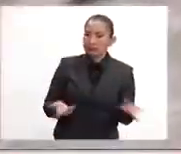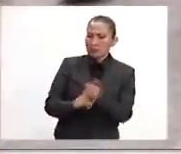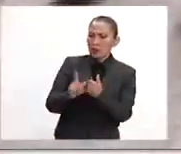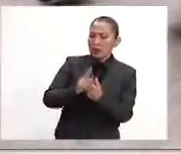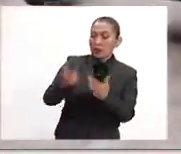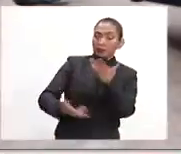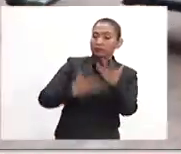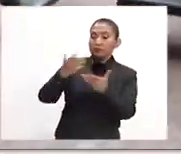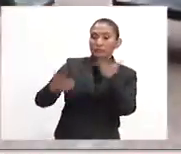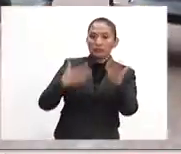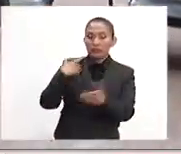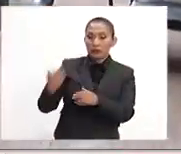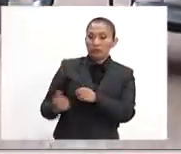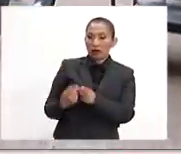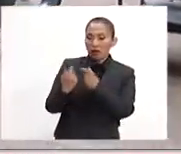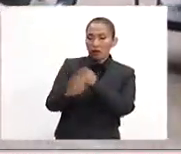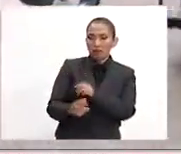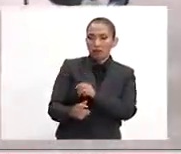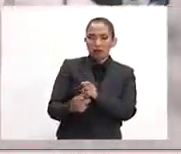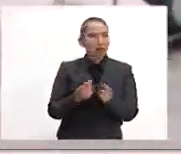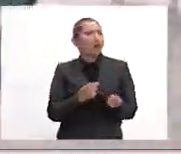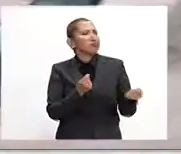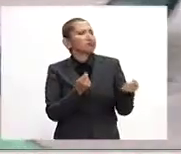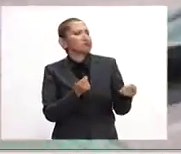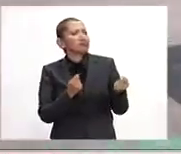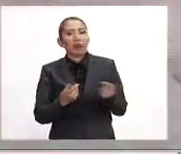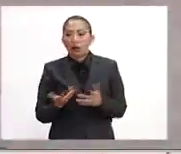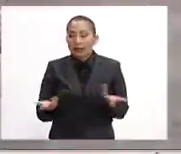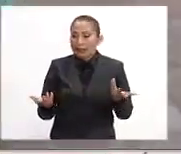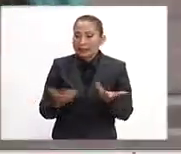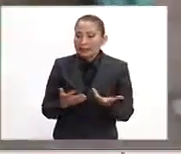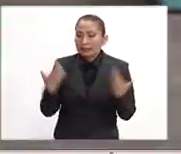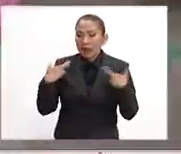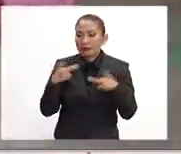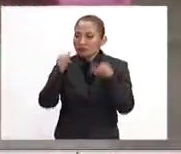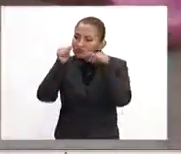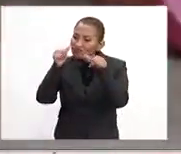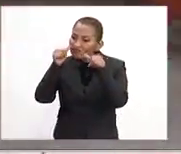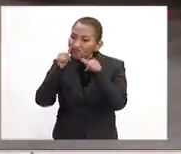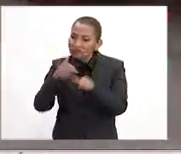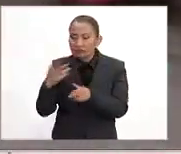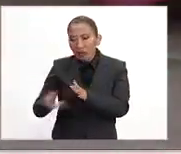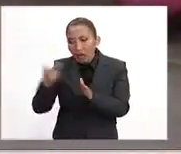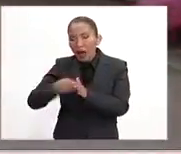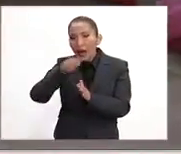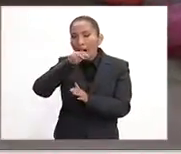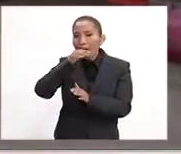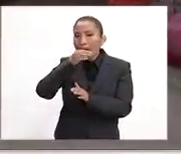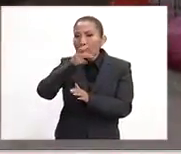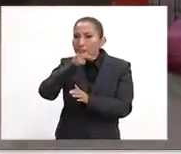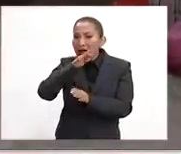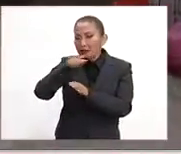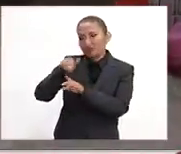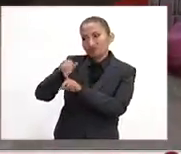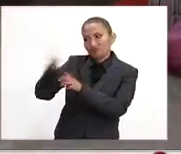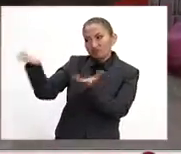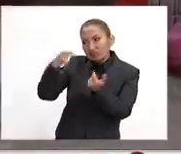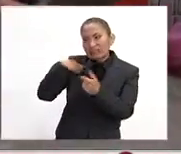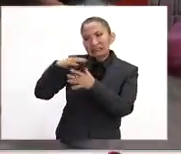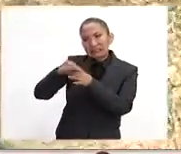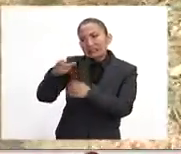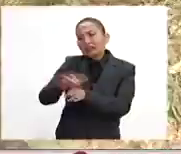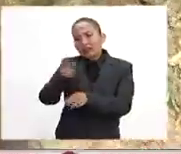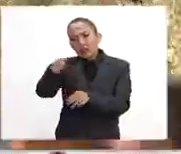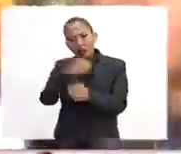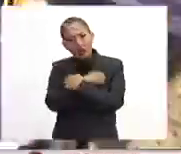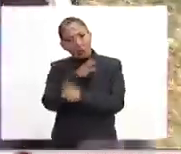problemas, es hasta un poco desafiante. En ese sentido, entonces el profesor va a empezar a llamar constantemente a sus padres para decirle,